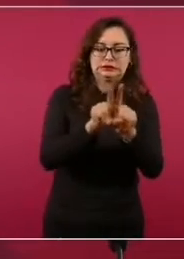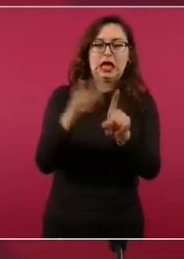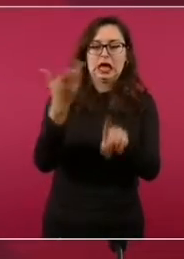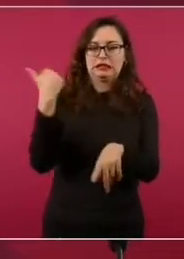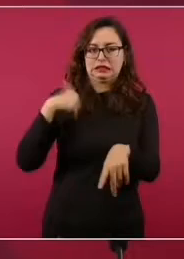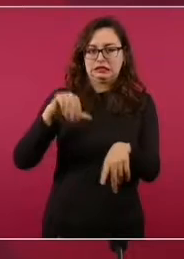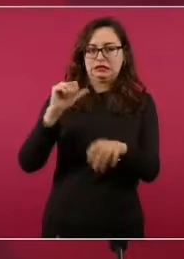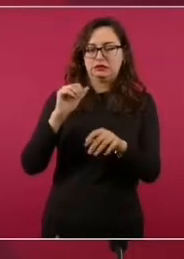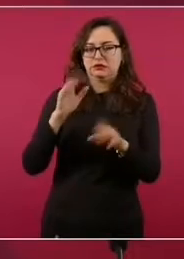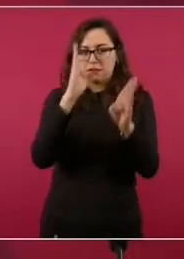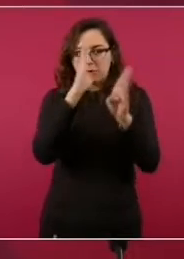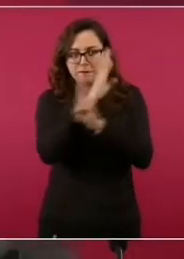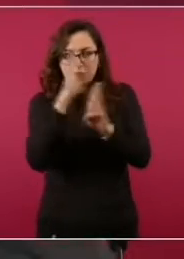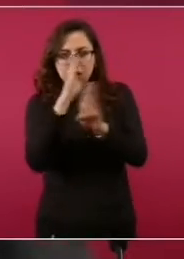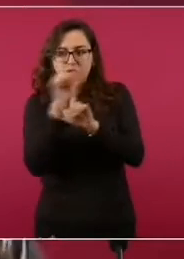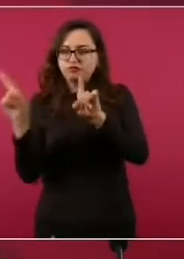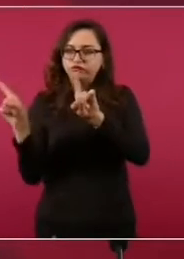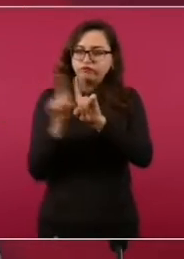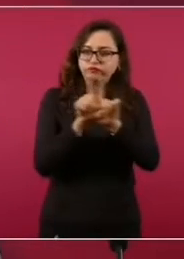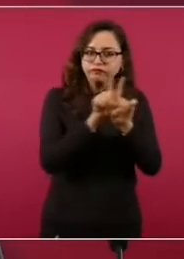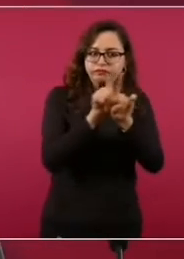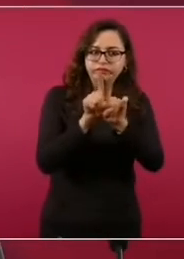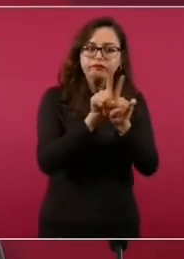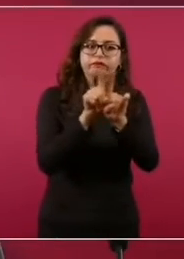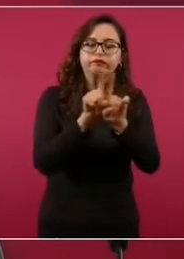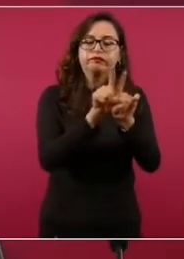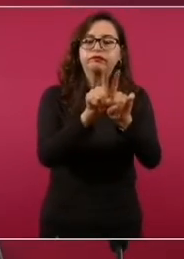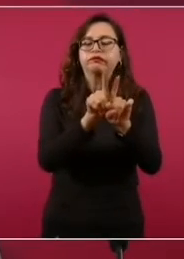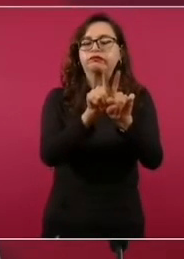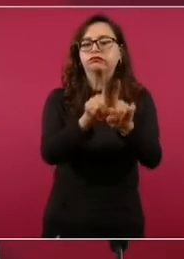por las escuchas.